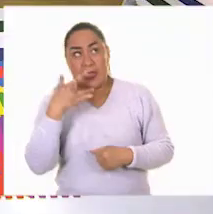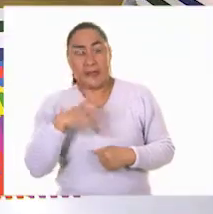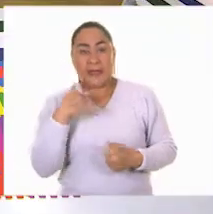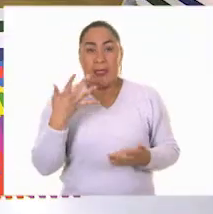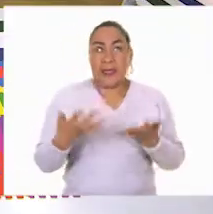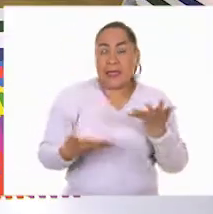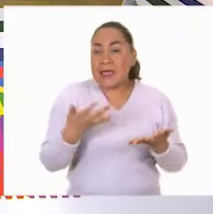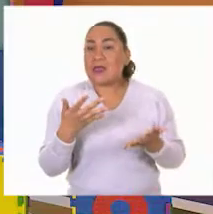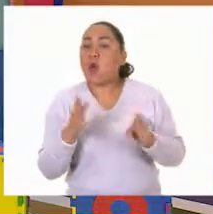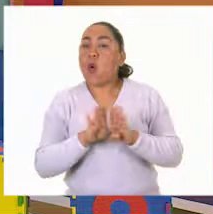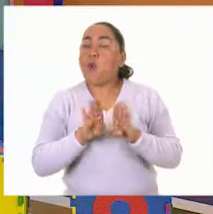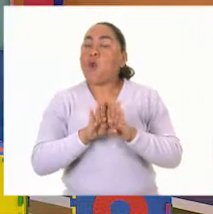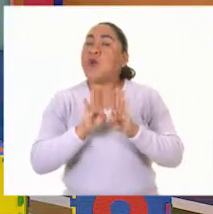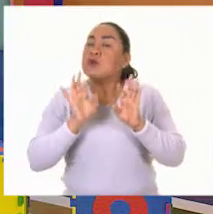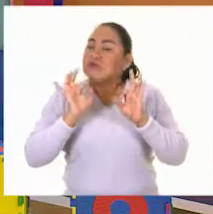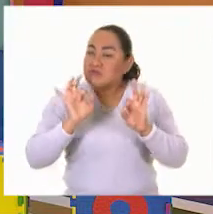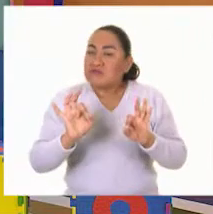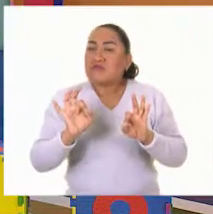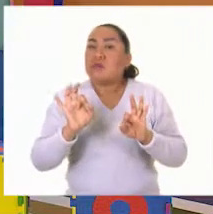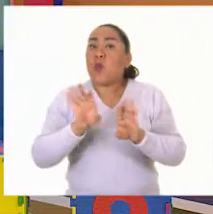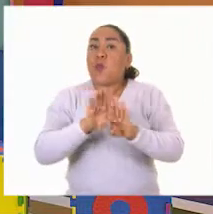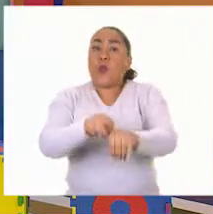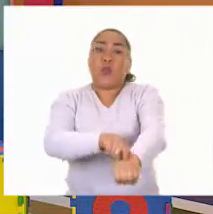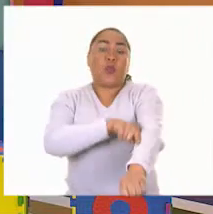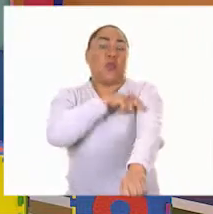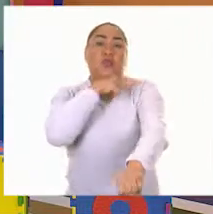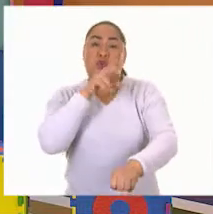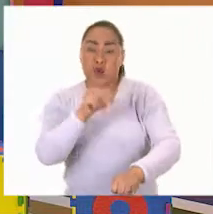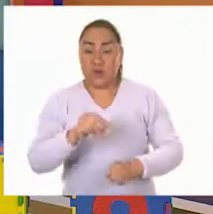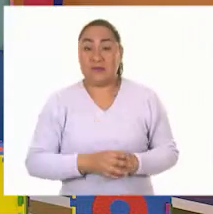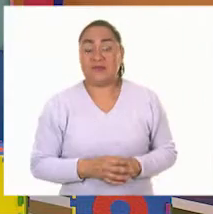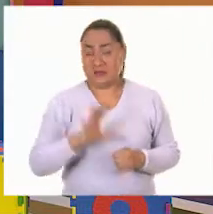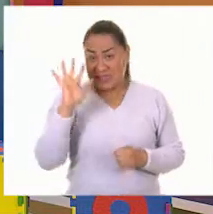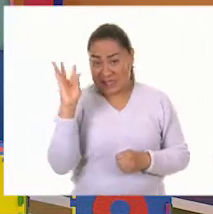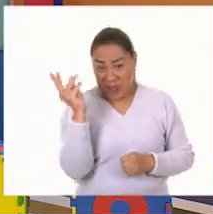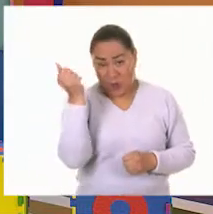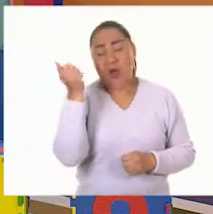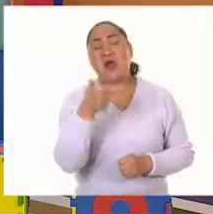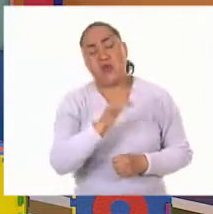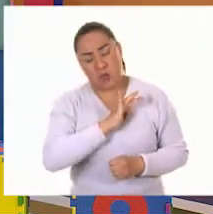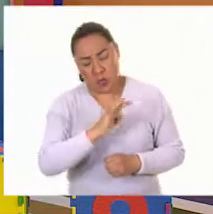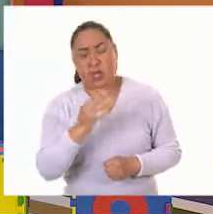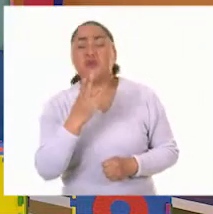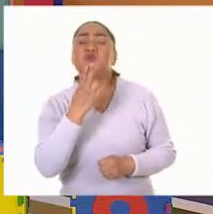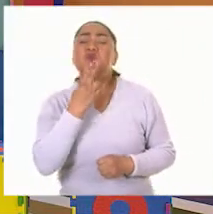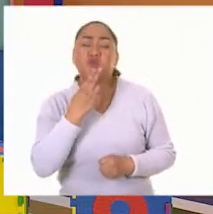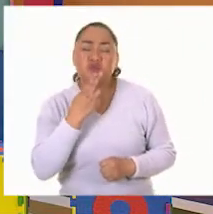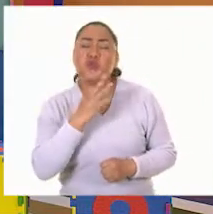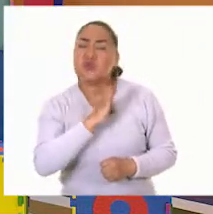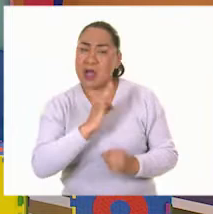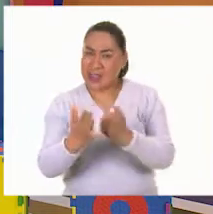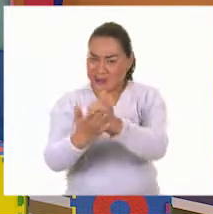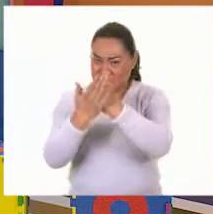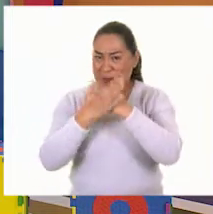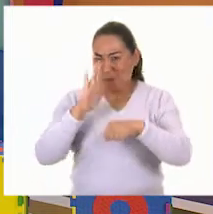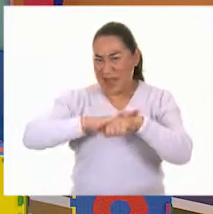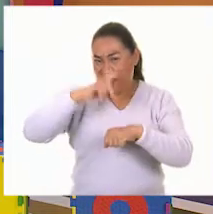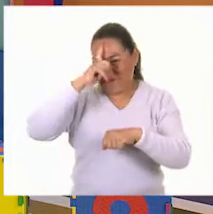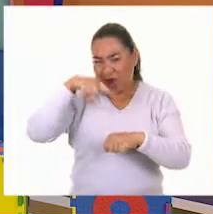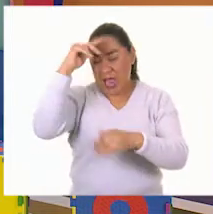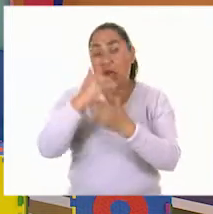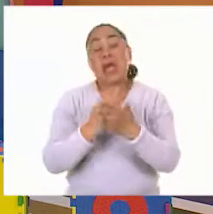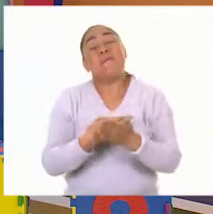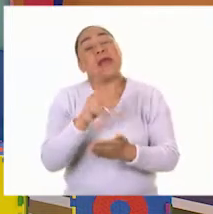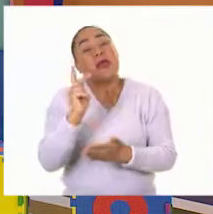no hay que abusar de las cosas que tenemos. La tecnología nos puede ayudar a facilitarnos muchas cosas, pero también hay que